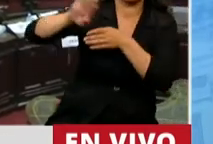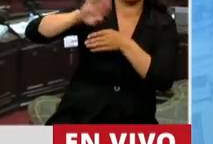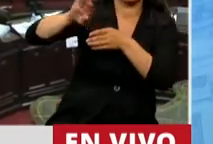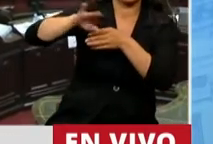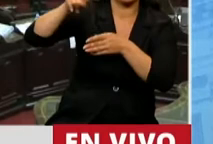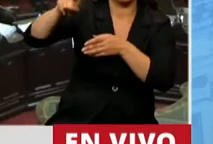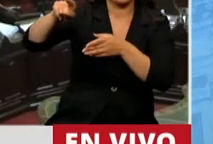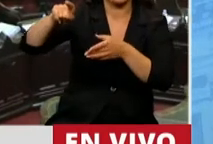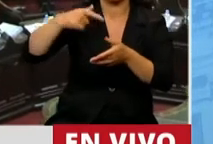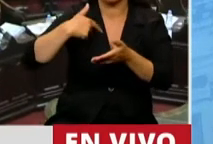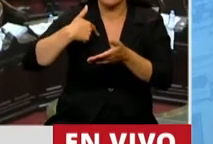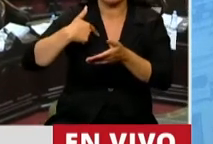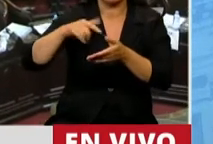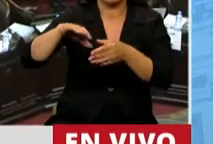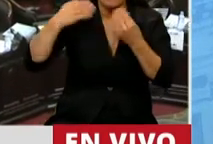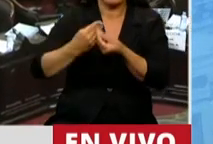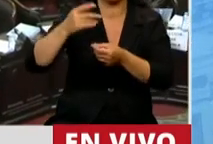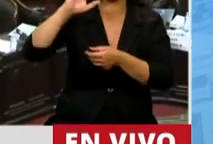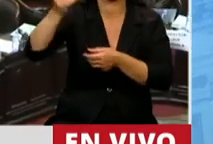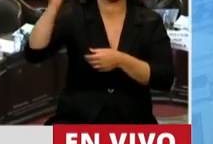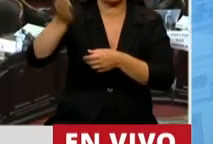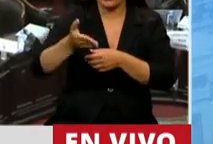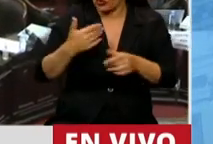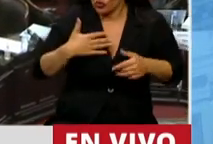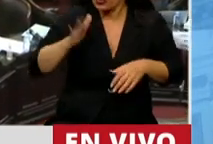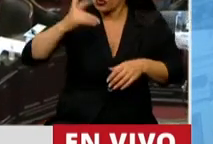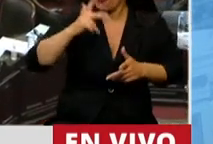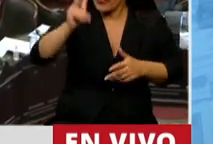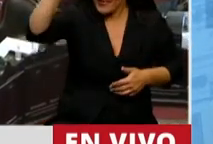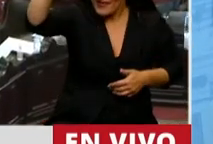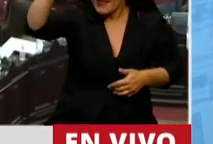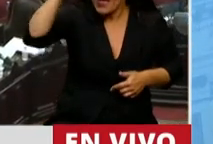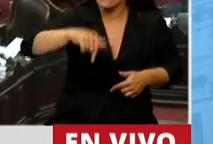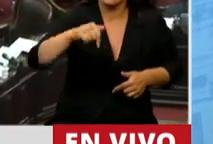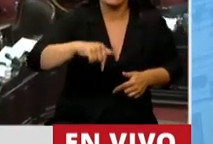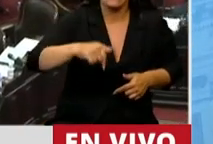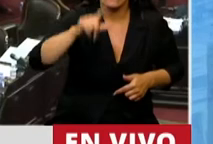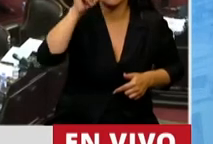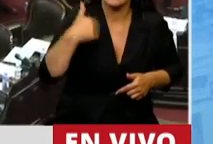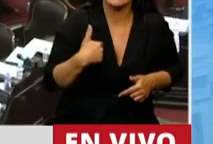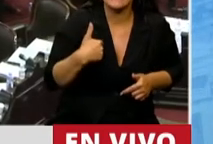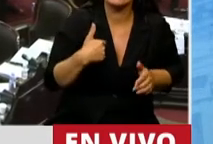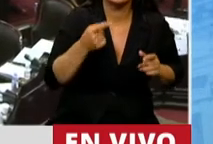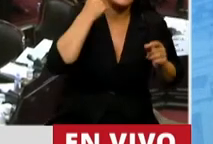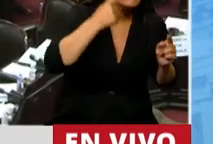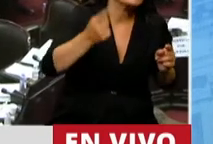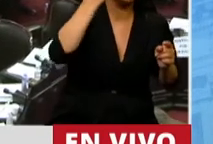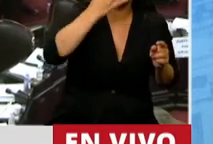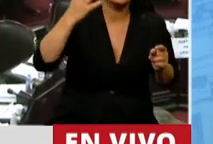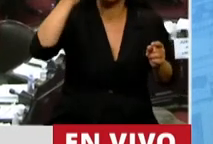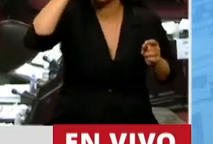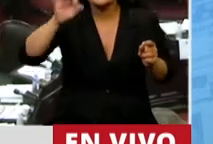rendimiento del 16%. Allí está el rendimiento. El riesgo país de hoy, 1.460,